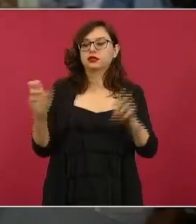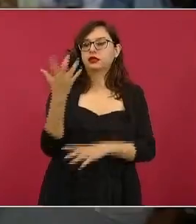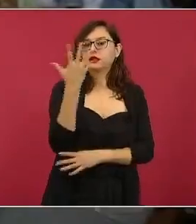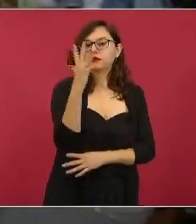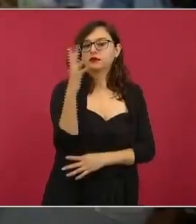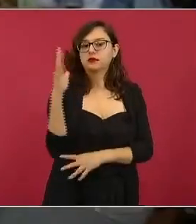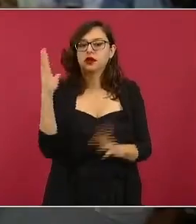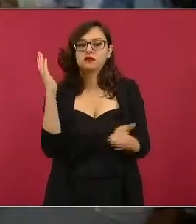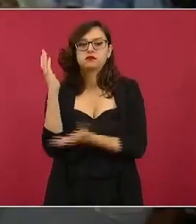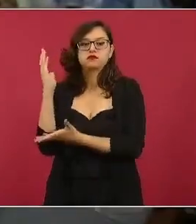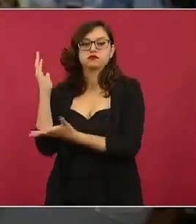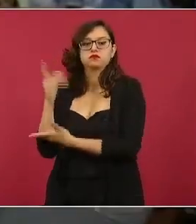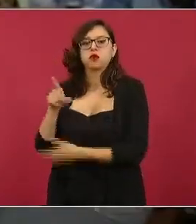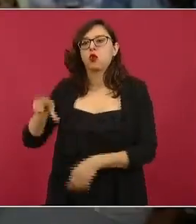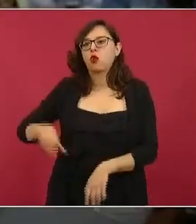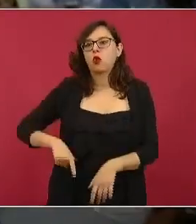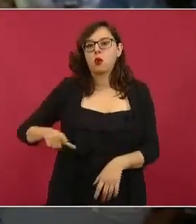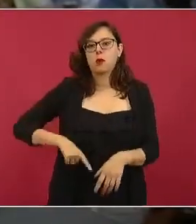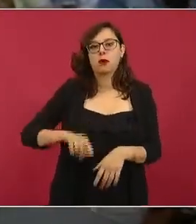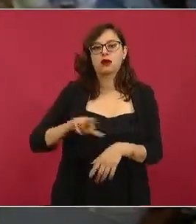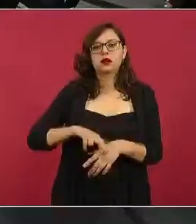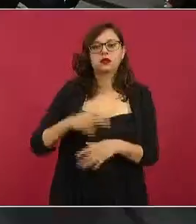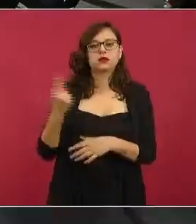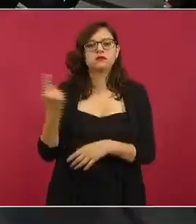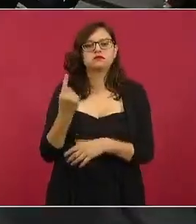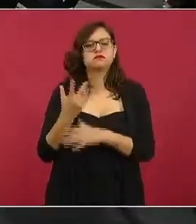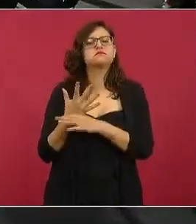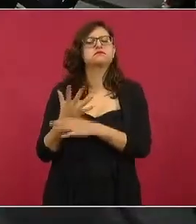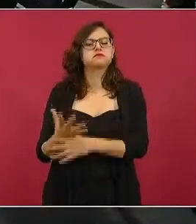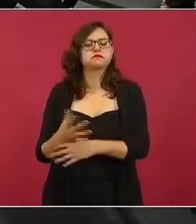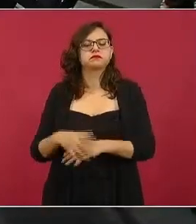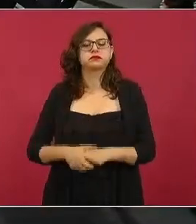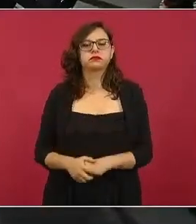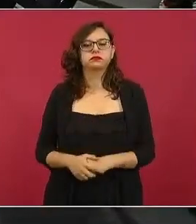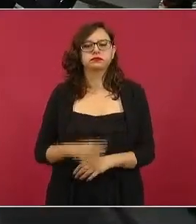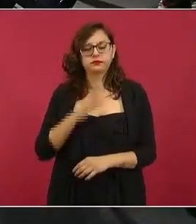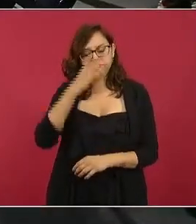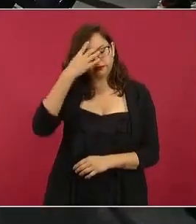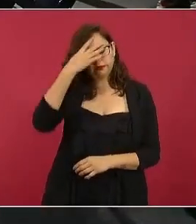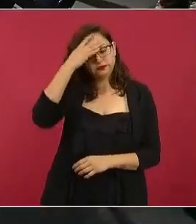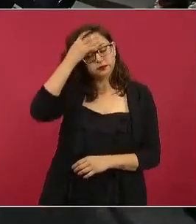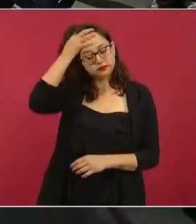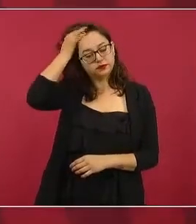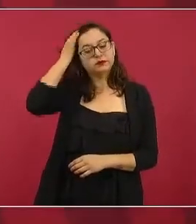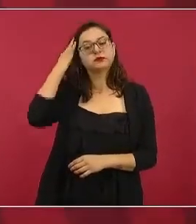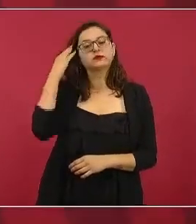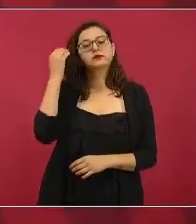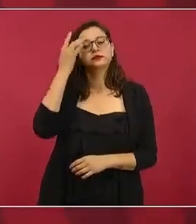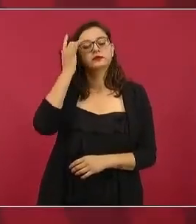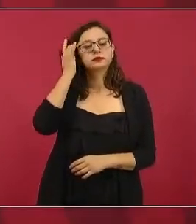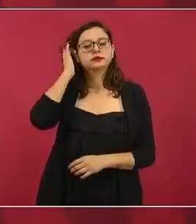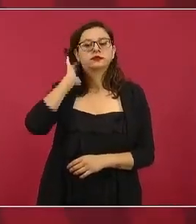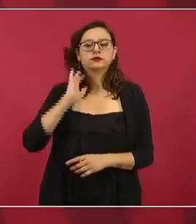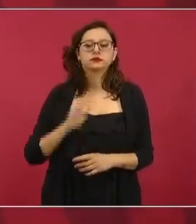le comenta el gobernador no no hubo comentario este porque no